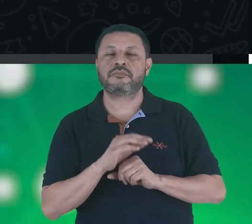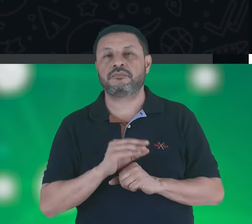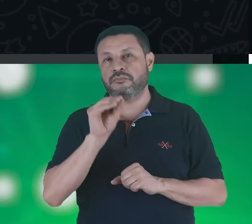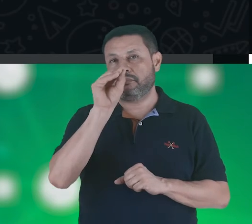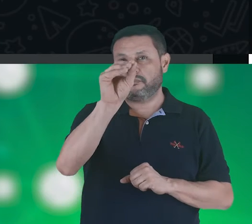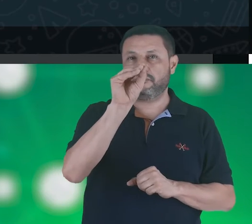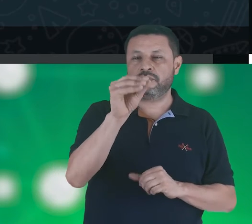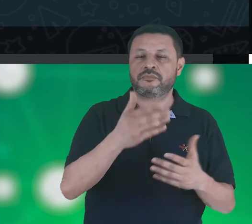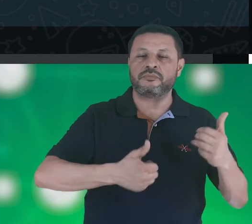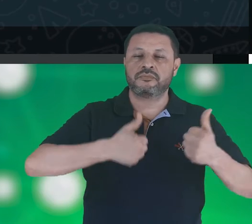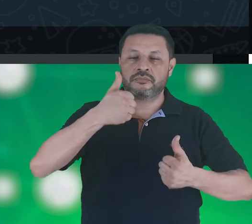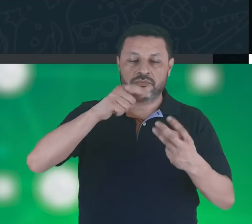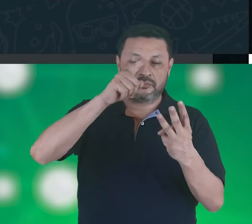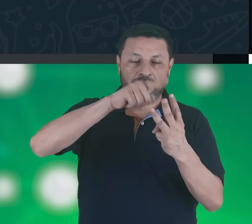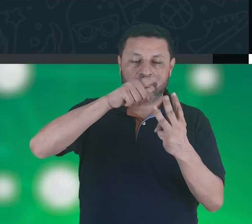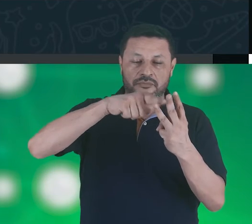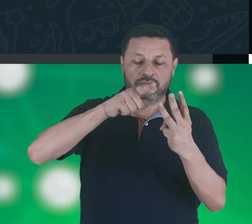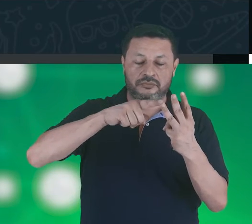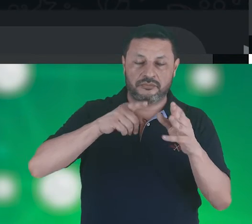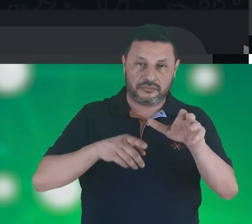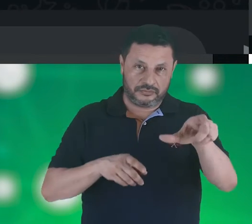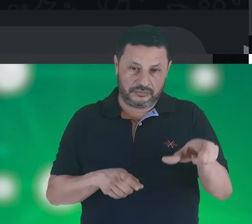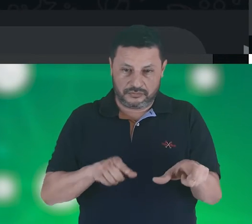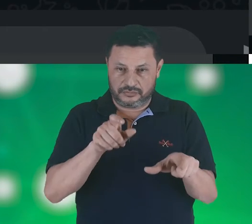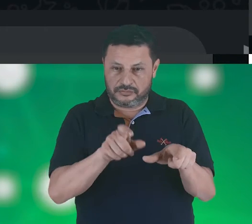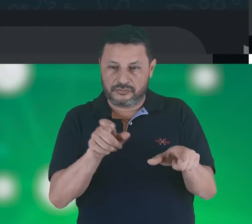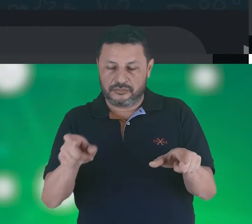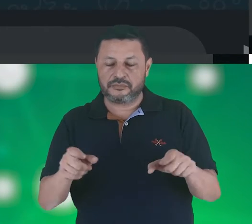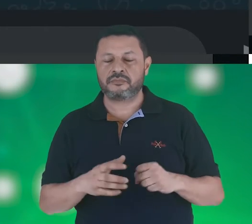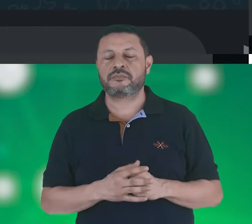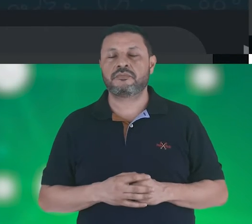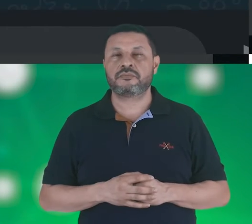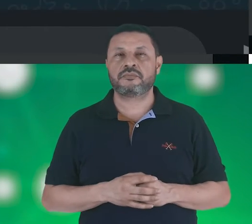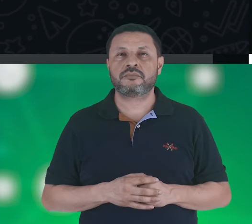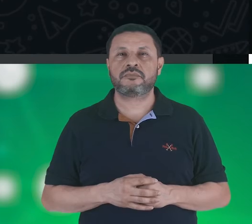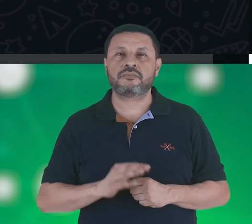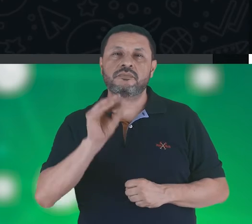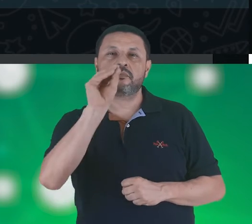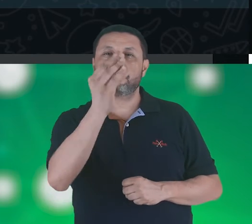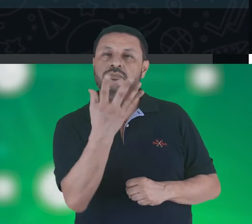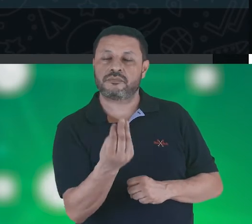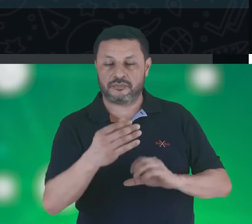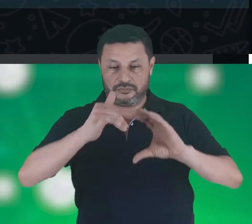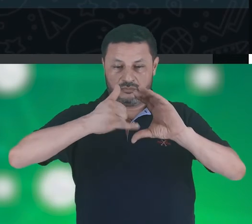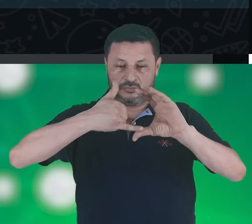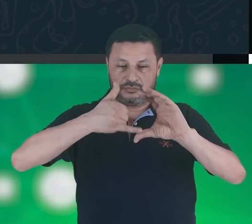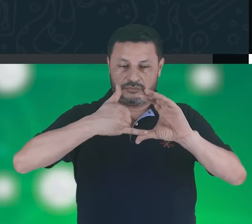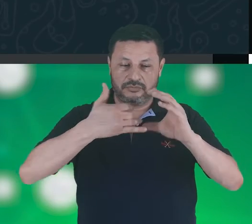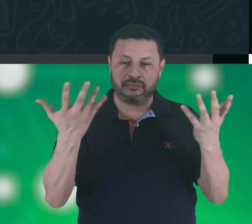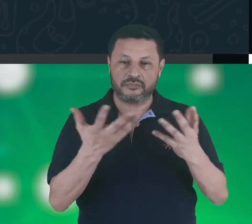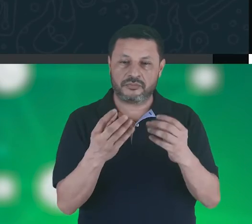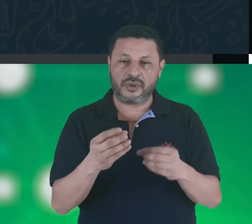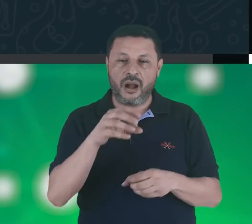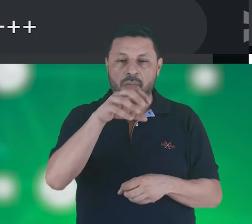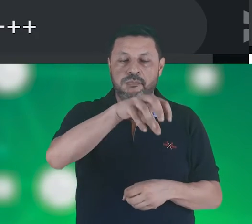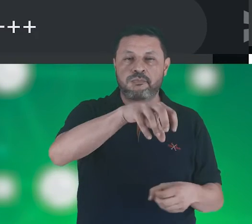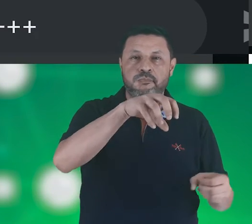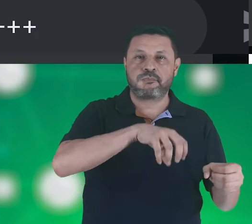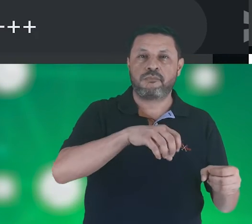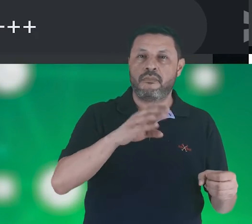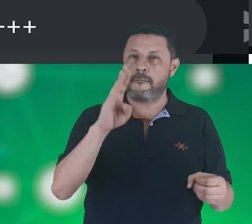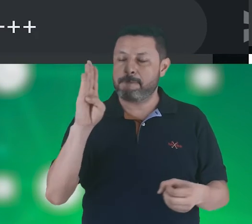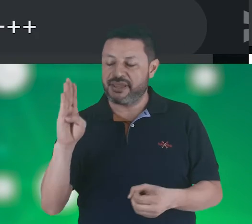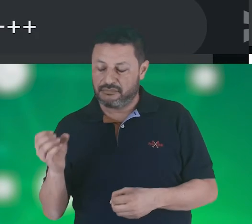indica, mediante mensaje de texto, al grupo del partido, la zona donde se supone